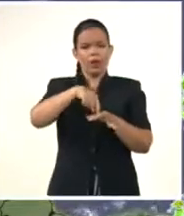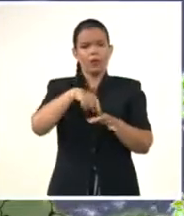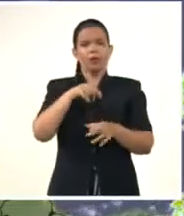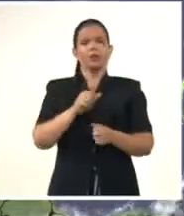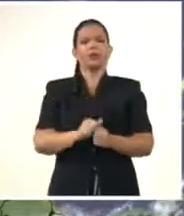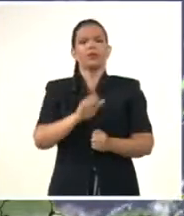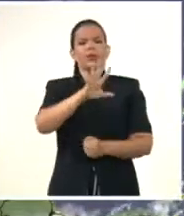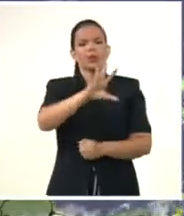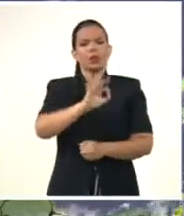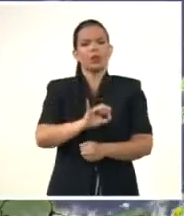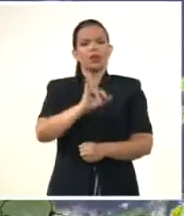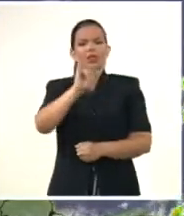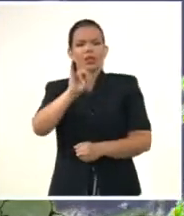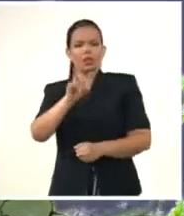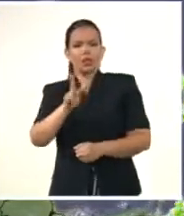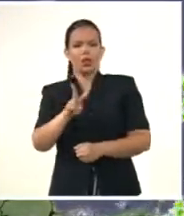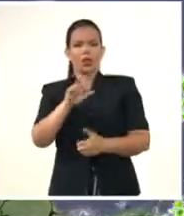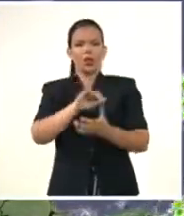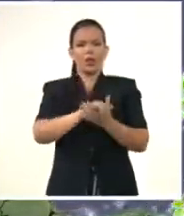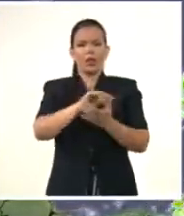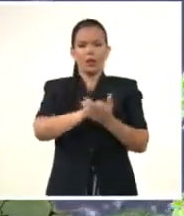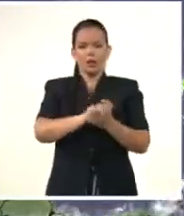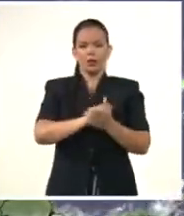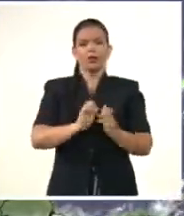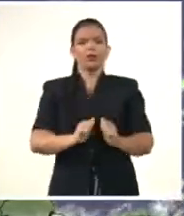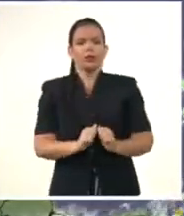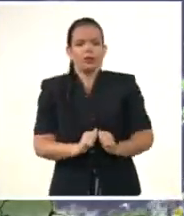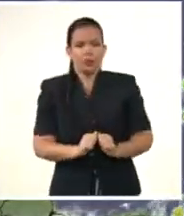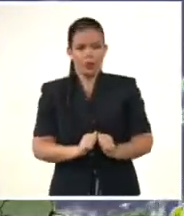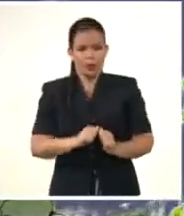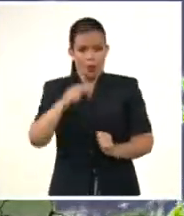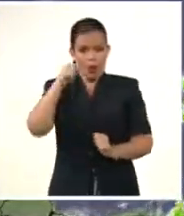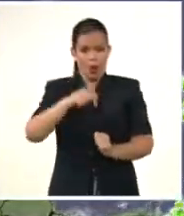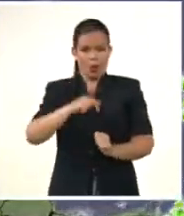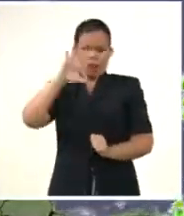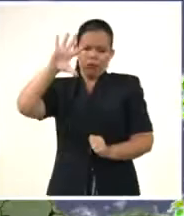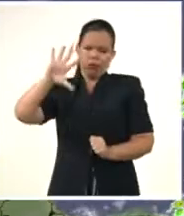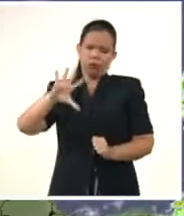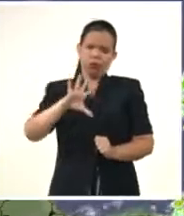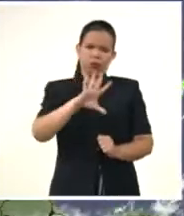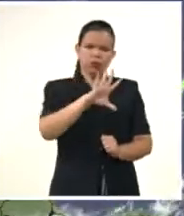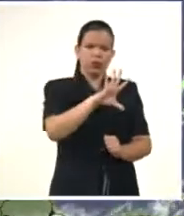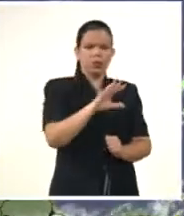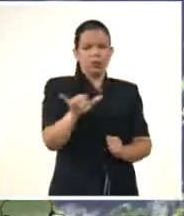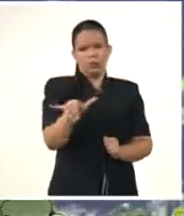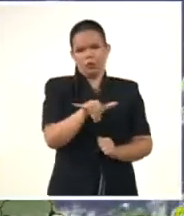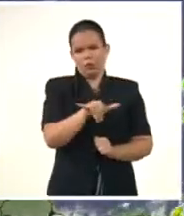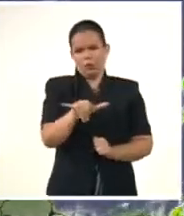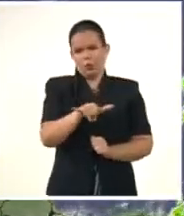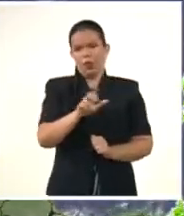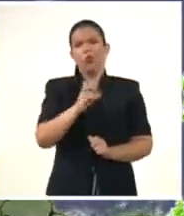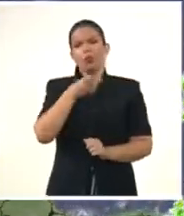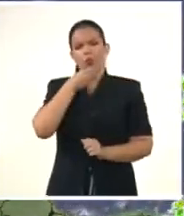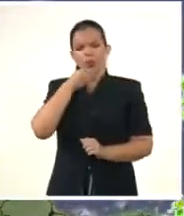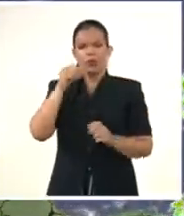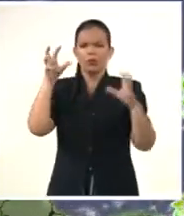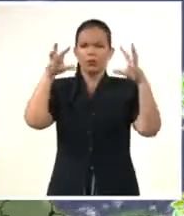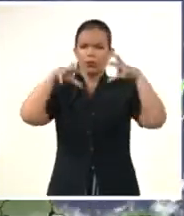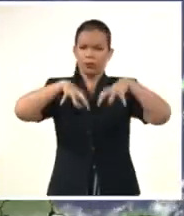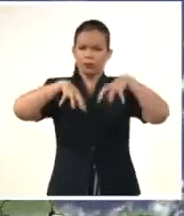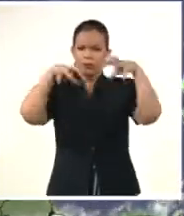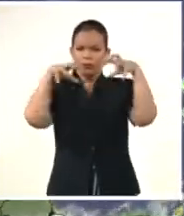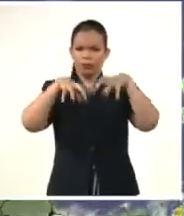milímetros por ese orden. Durante la jornada de hoy, la vaguada se moverá algo más hacia el oeste y la probabilidad de precipitaciones estará